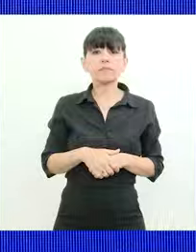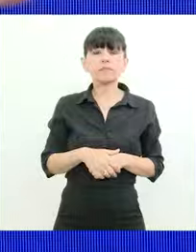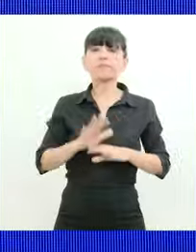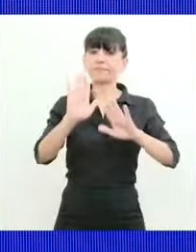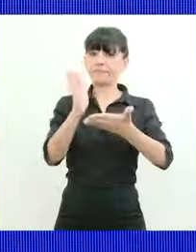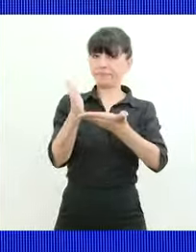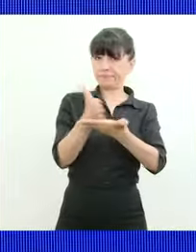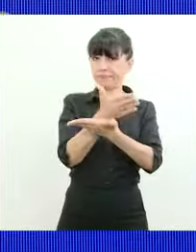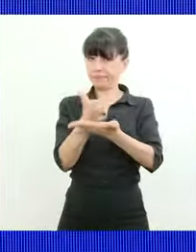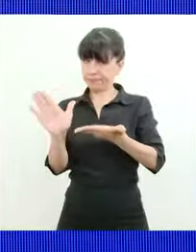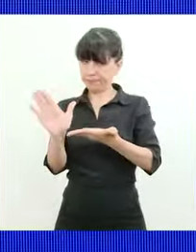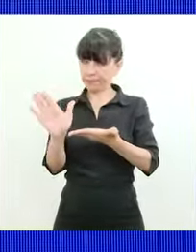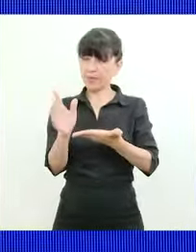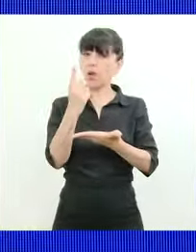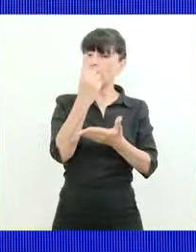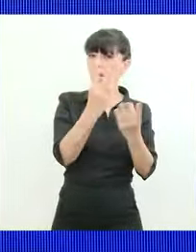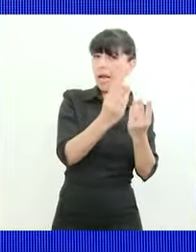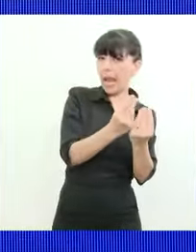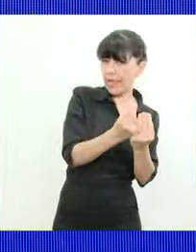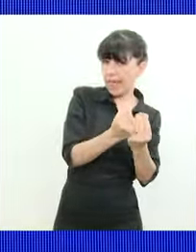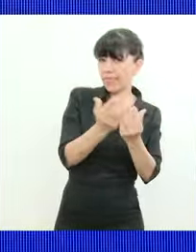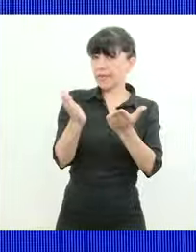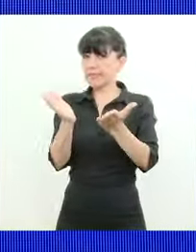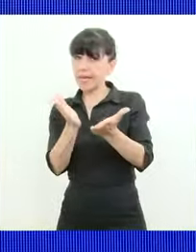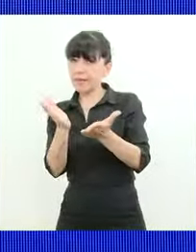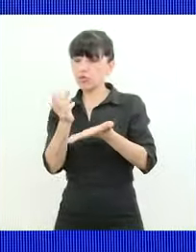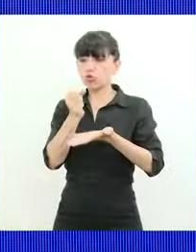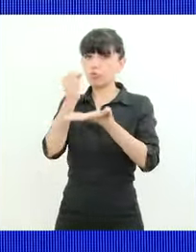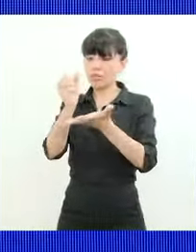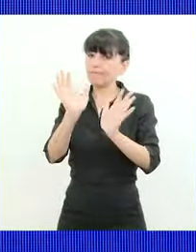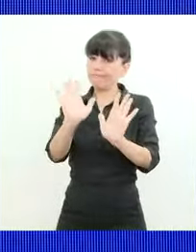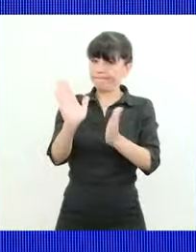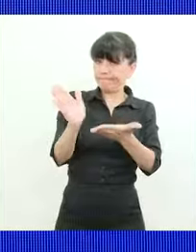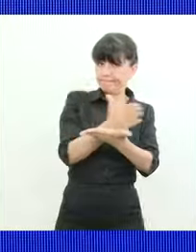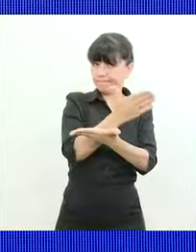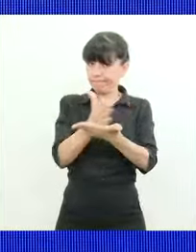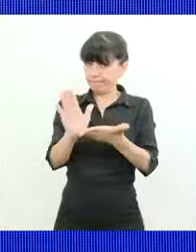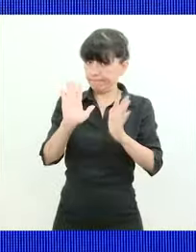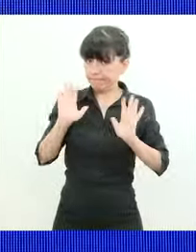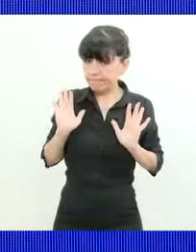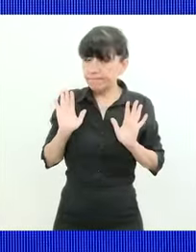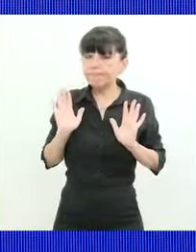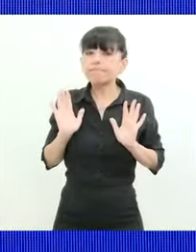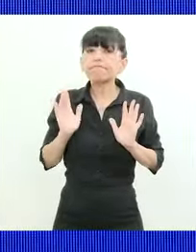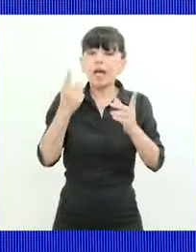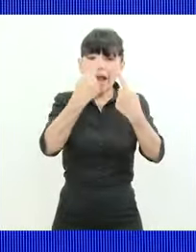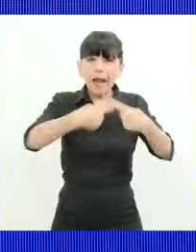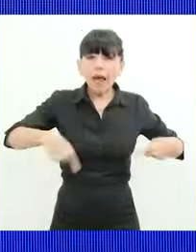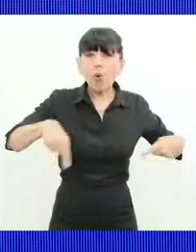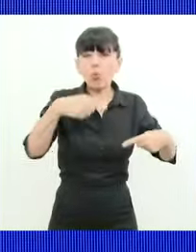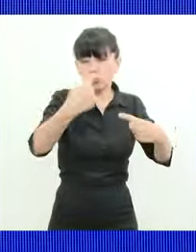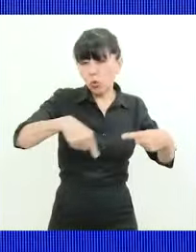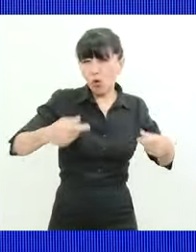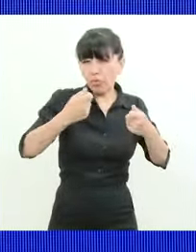¿separemos calidad de servicio de recurso de subsidio porque el recurso lo administra la nación